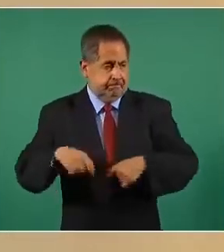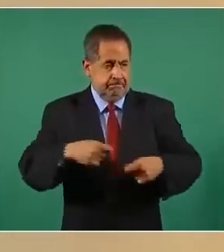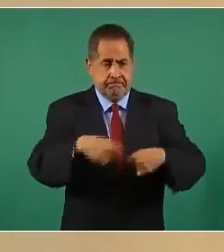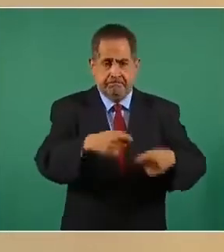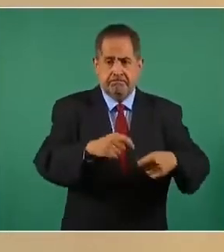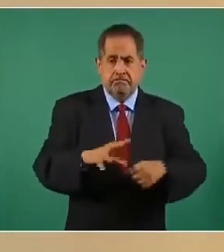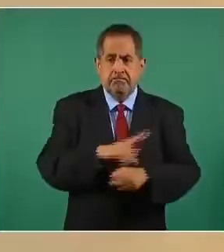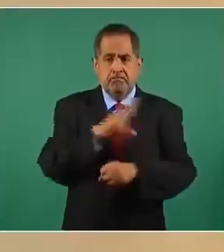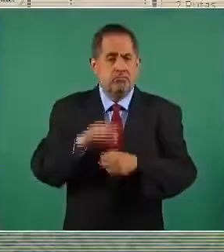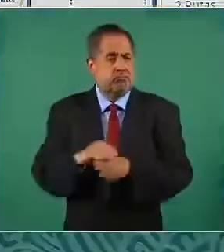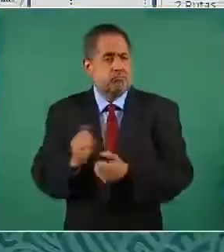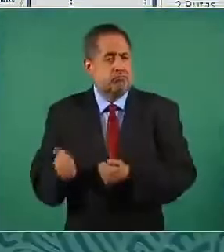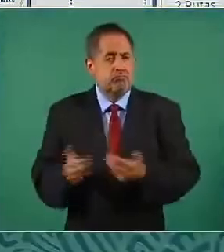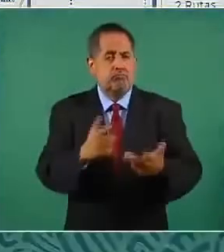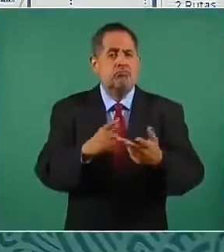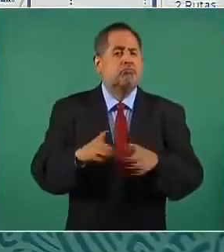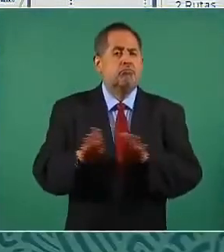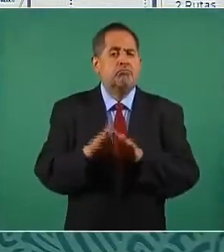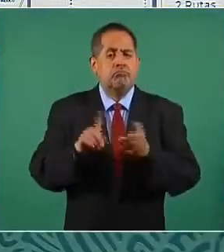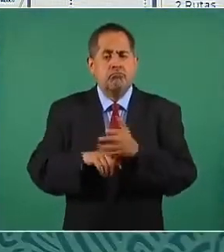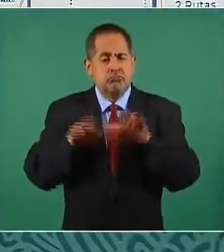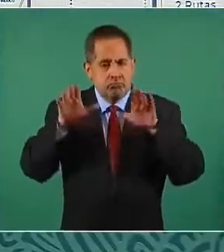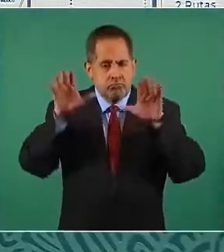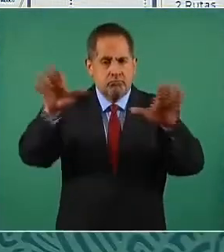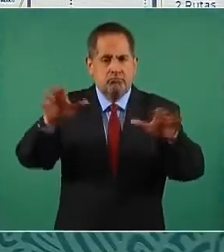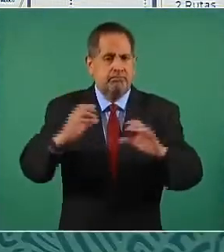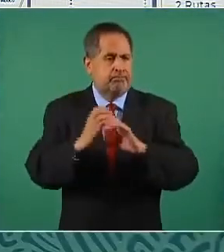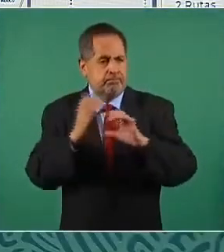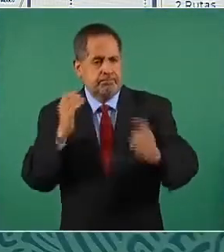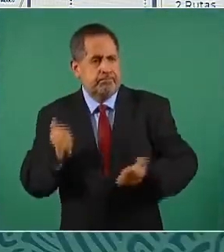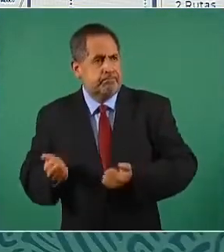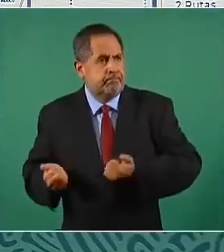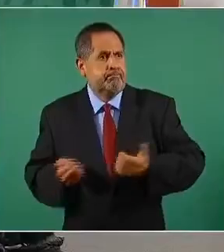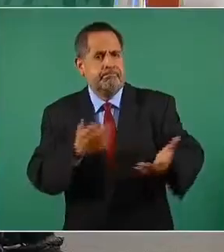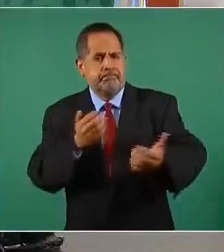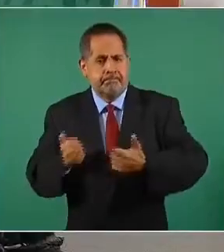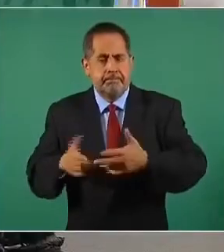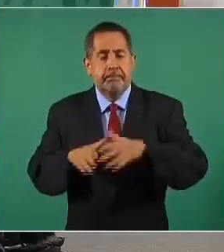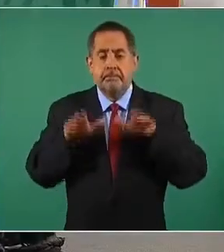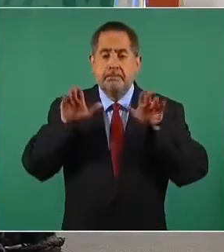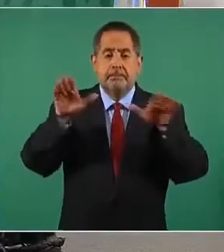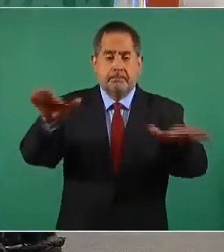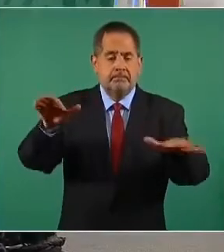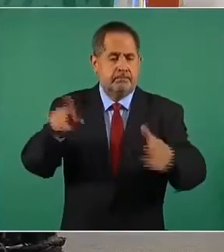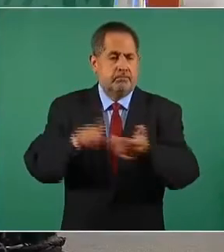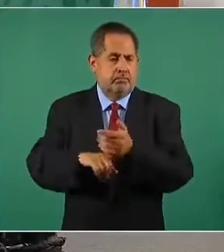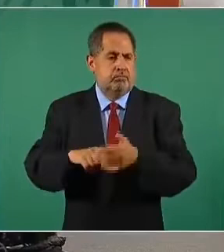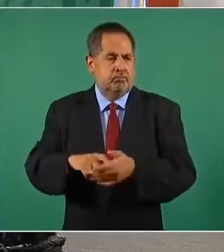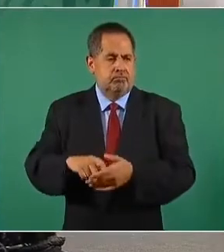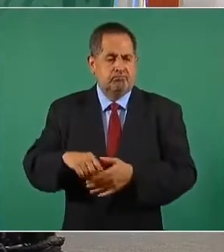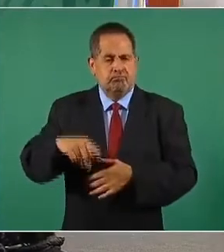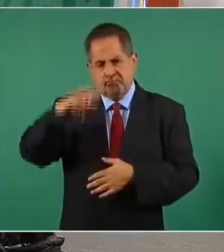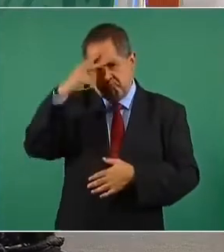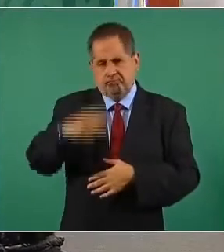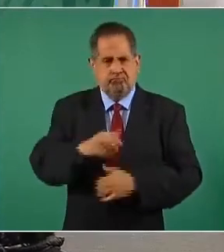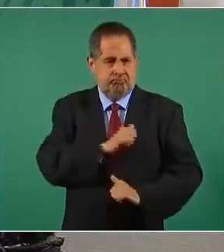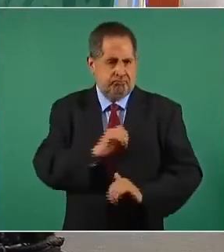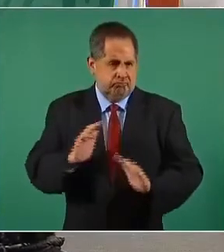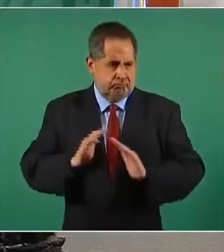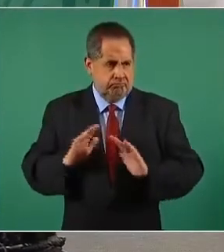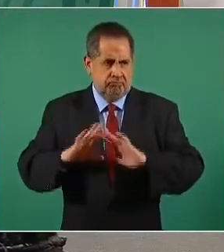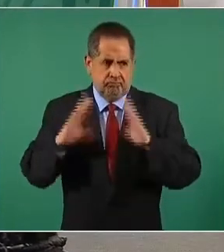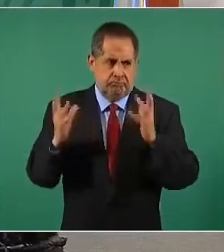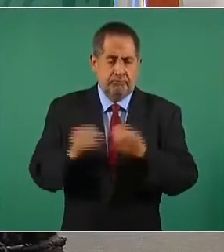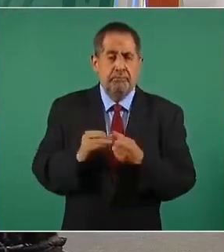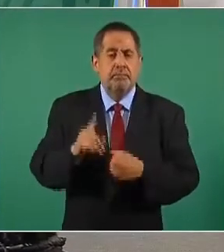dosis fueron distribuidas por vía aérea y vía terrestre, por vía aérea con aviones de la Fuerza Aérea Mexicana, un